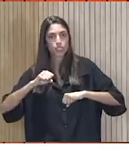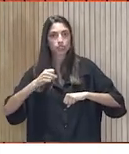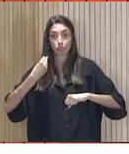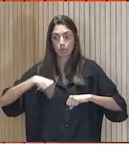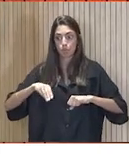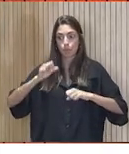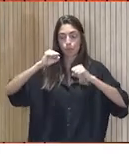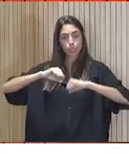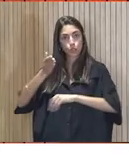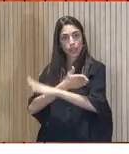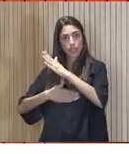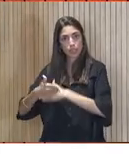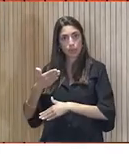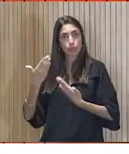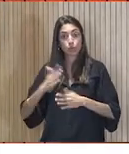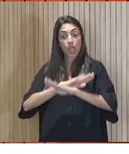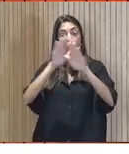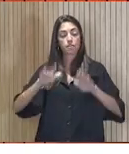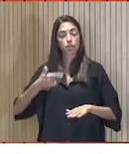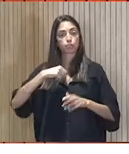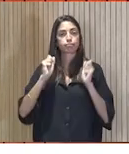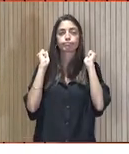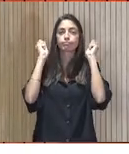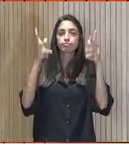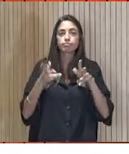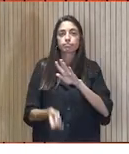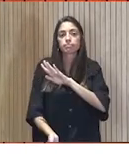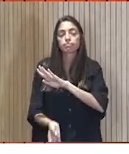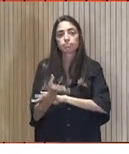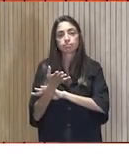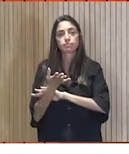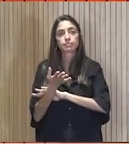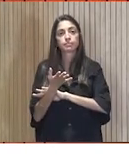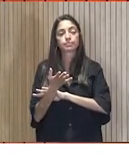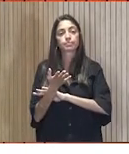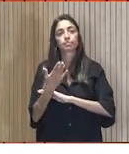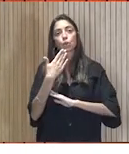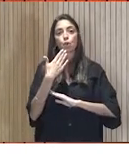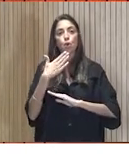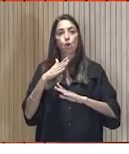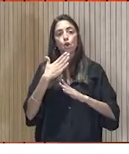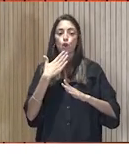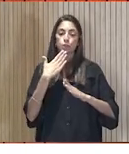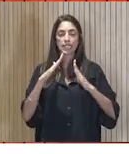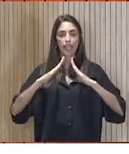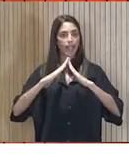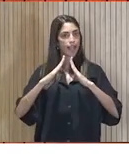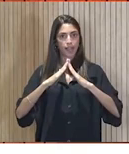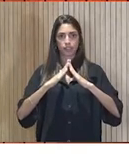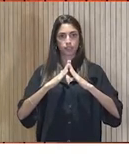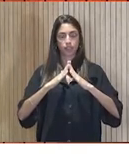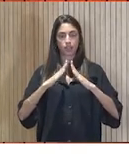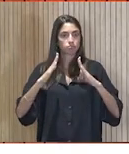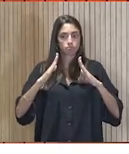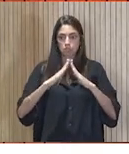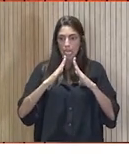al final se nos ocurrió crear una residencia Una res hogar O sea, queremos que sea un hogar